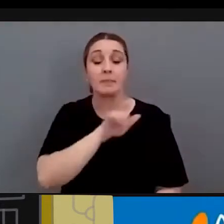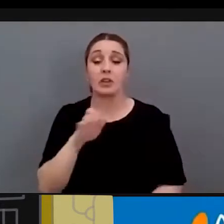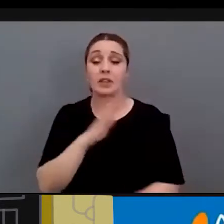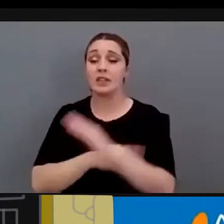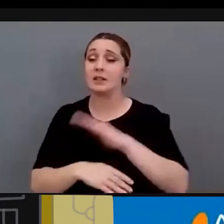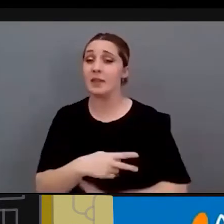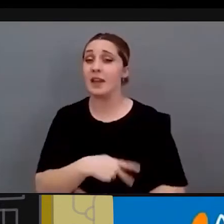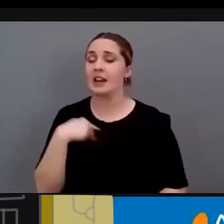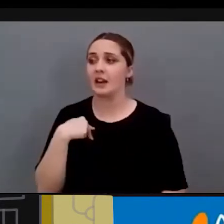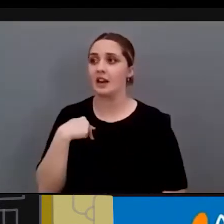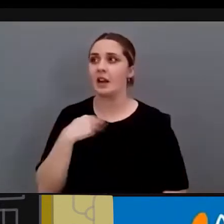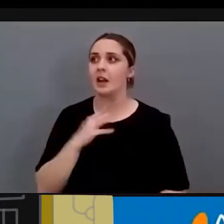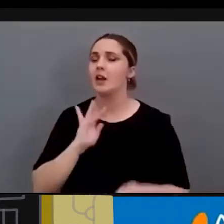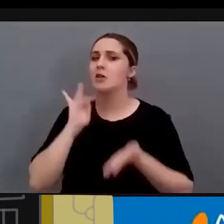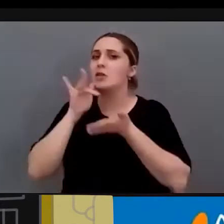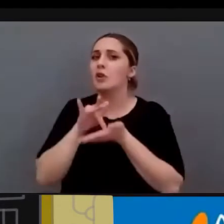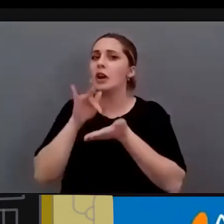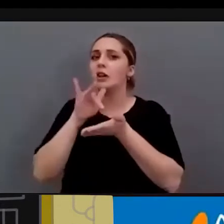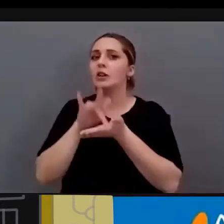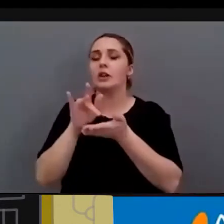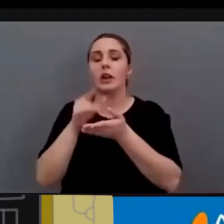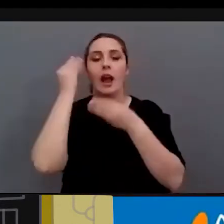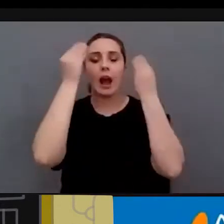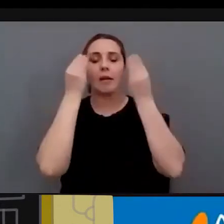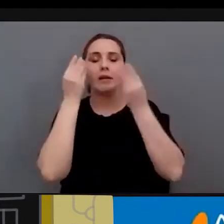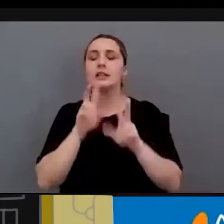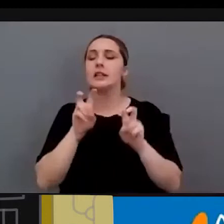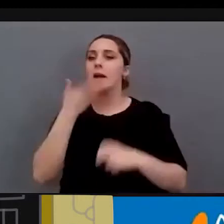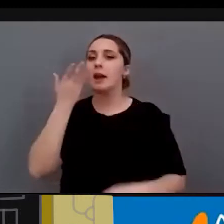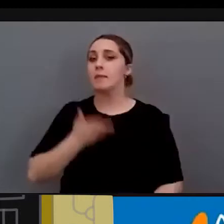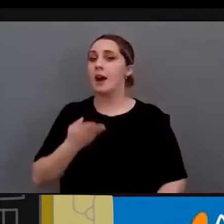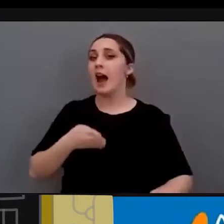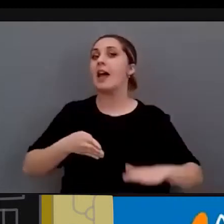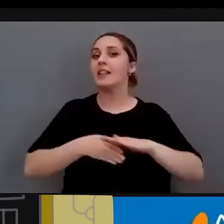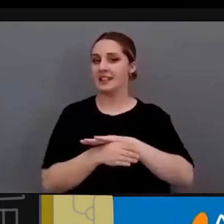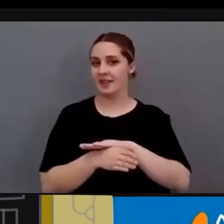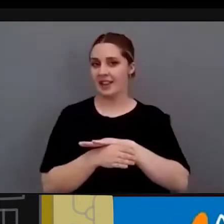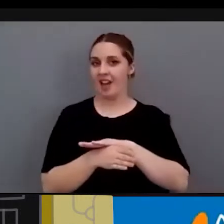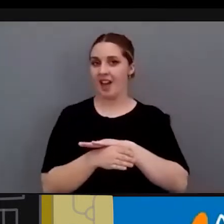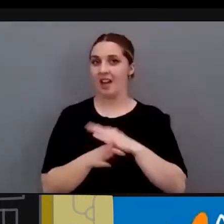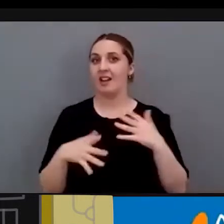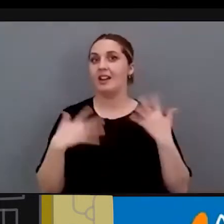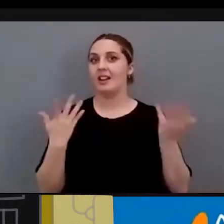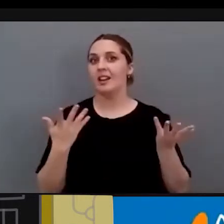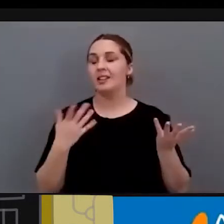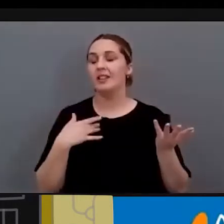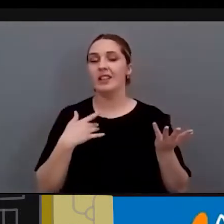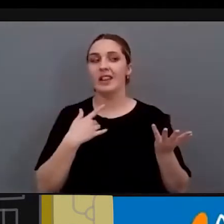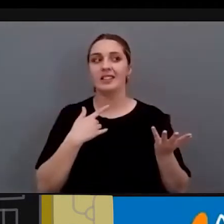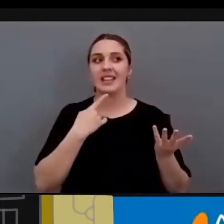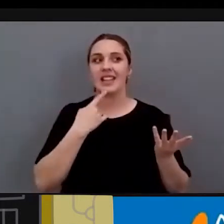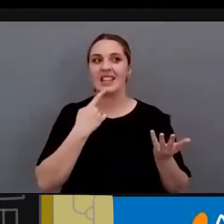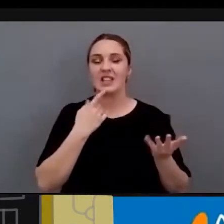muchos momentos se ha reflexionado sobre la importancia de la accesibilidad. Entonces se han dicho muchas cosas de manera